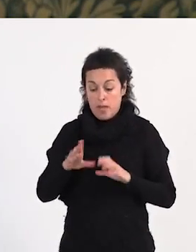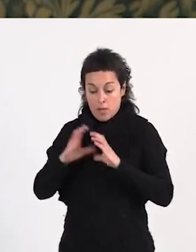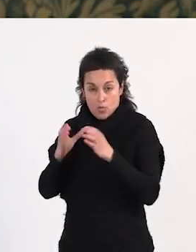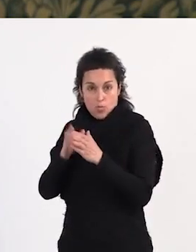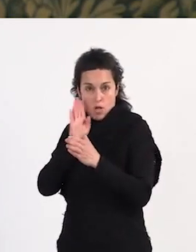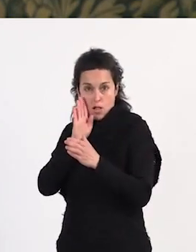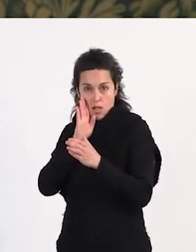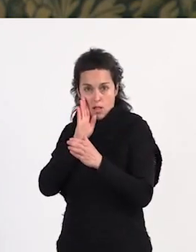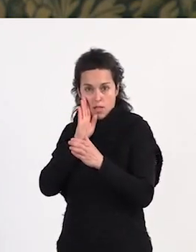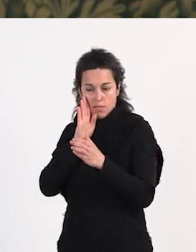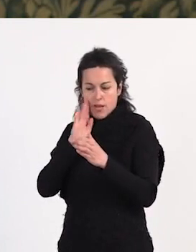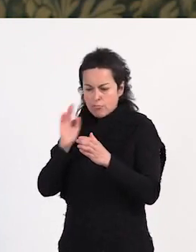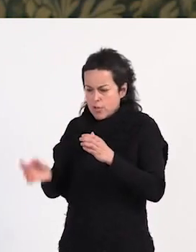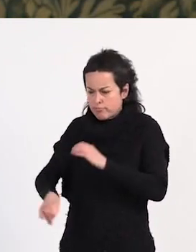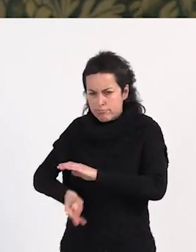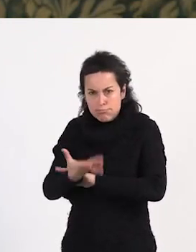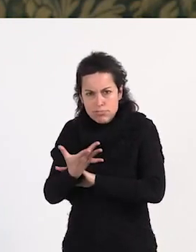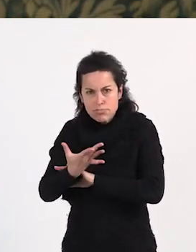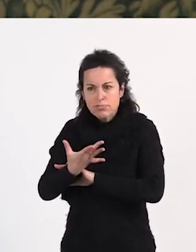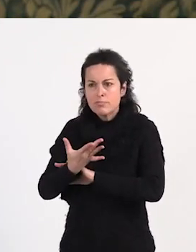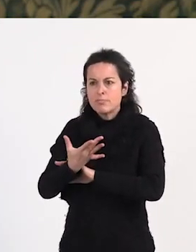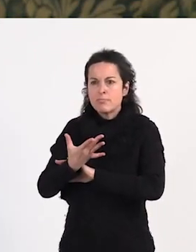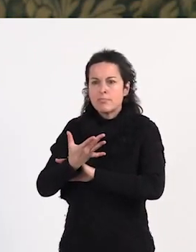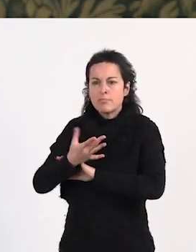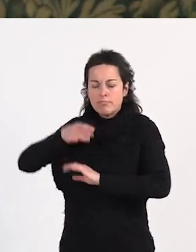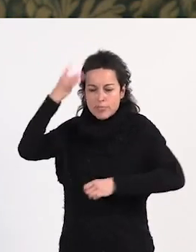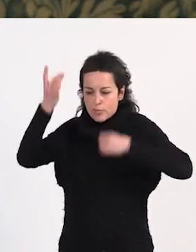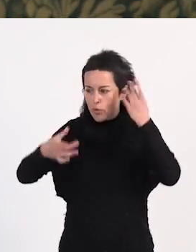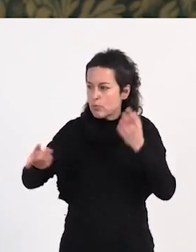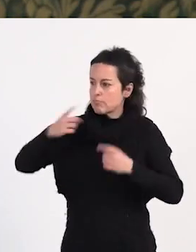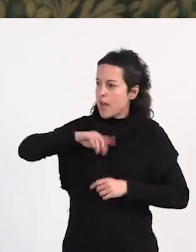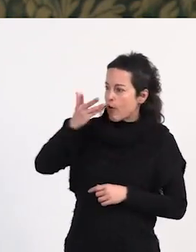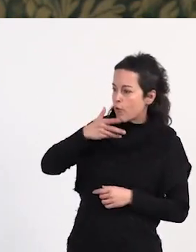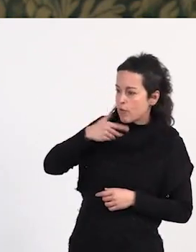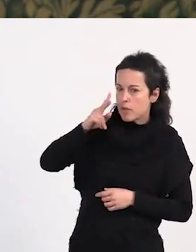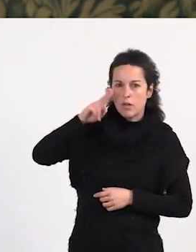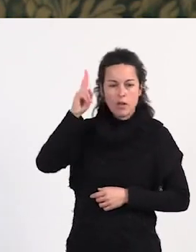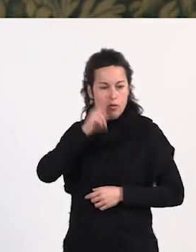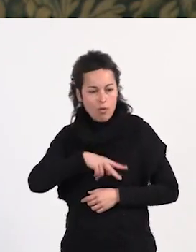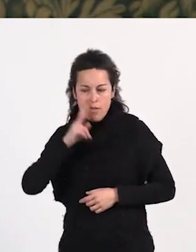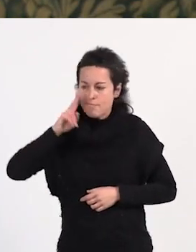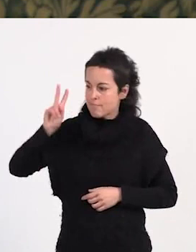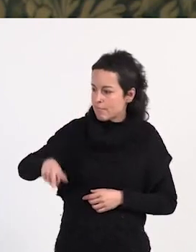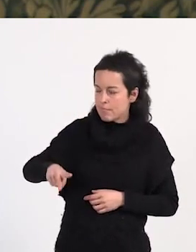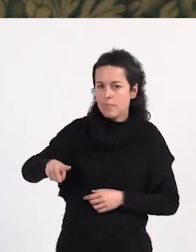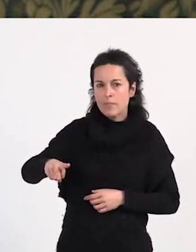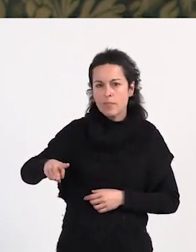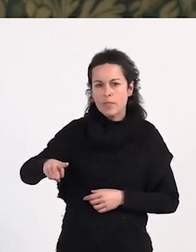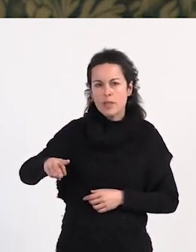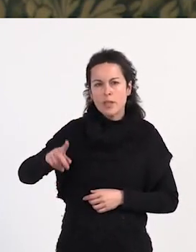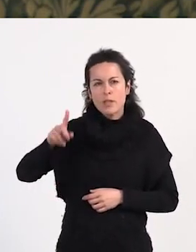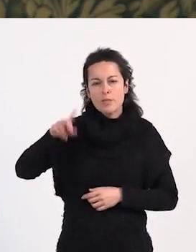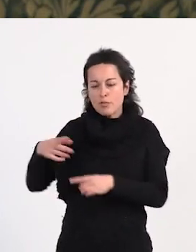hemos creado, nos hemos conocido y reconocido las unas de las otras y